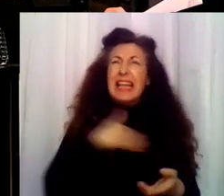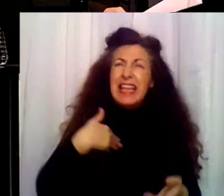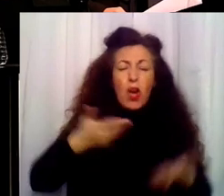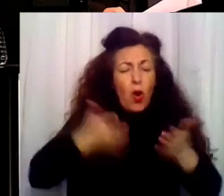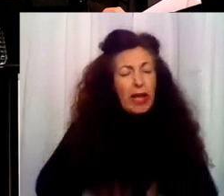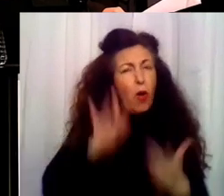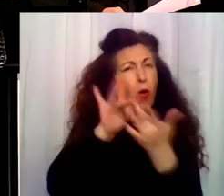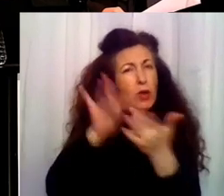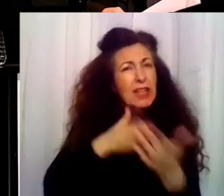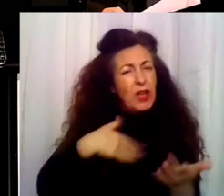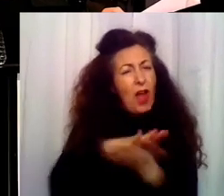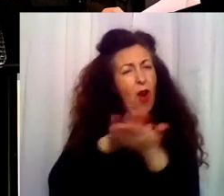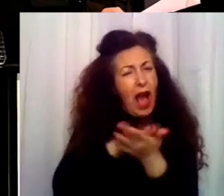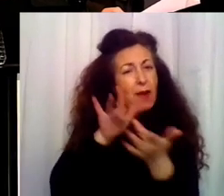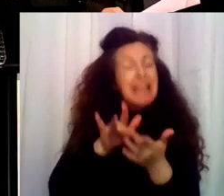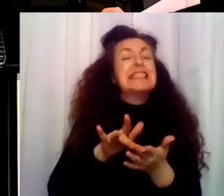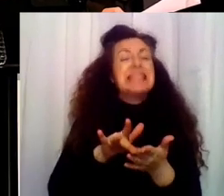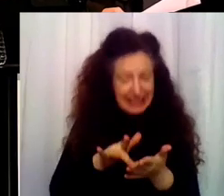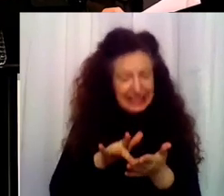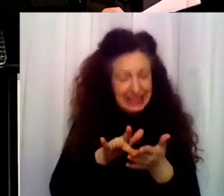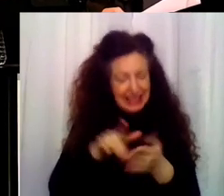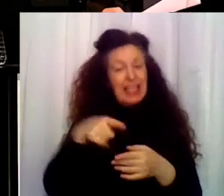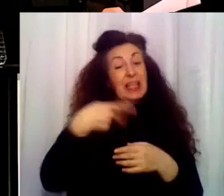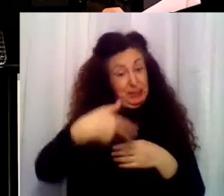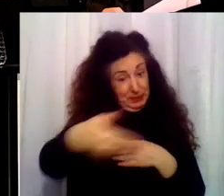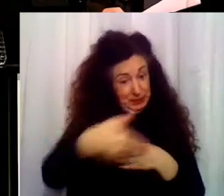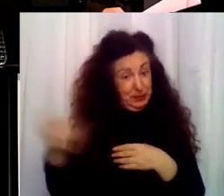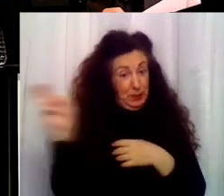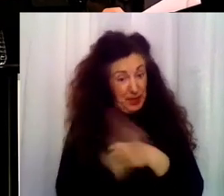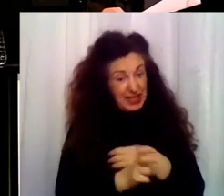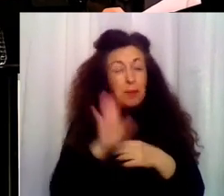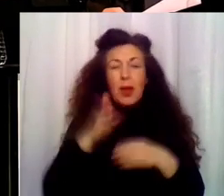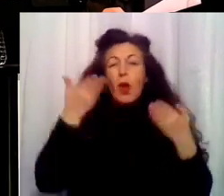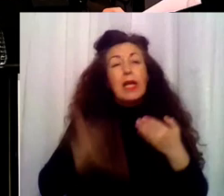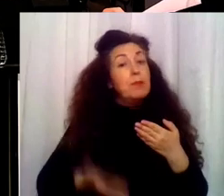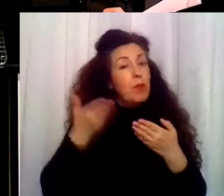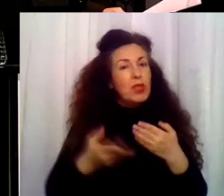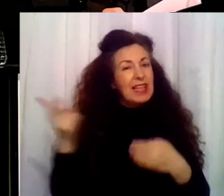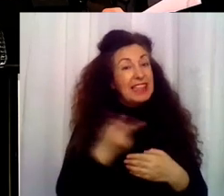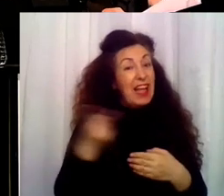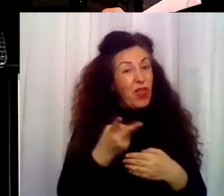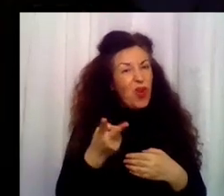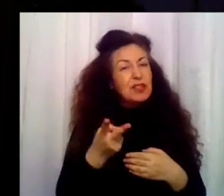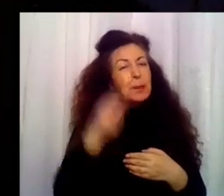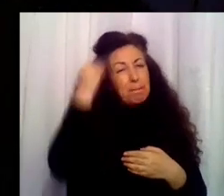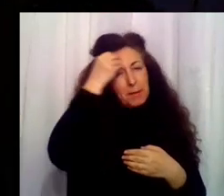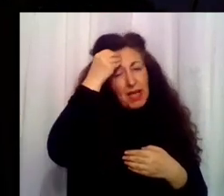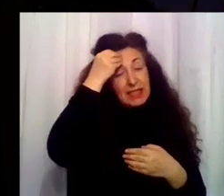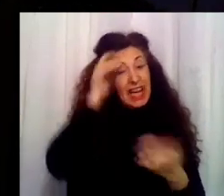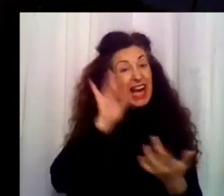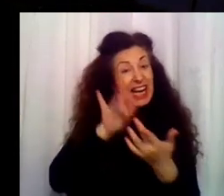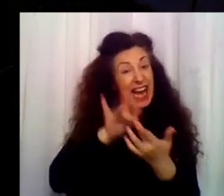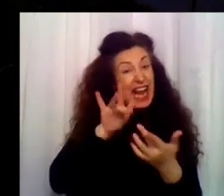visitarlos. Pero la forma de recuperarlo es que ustedes concluyan que la relación con su hijo es tóxica. ¿Estamos en una